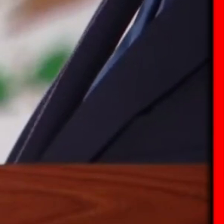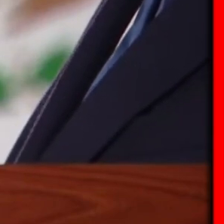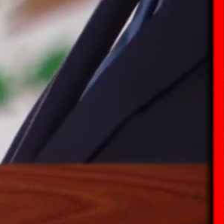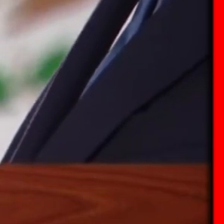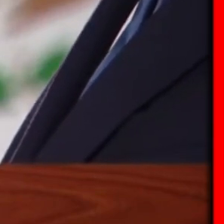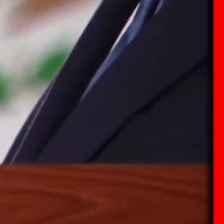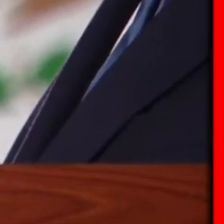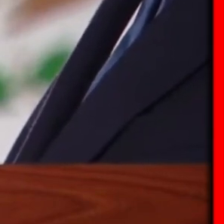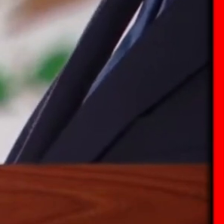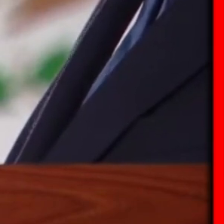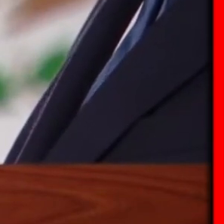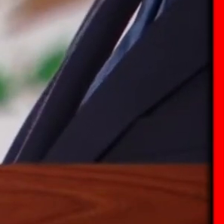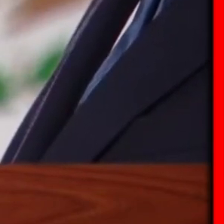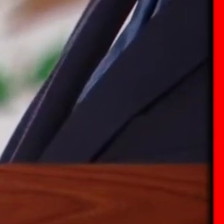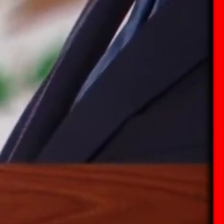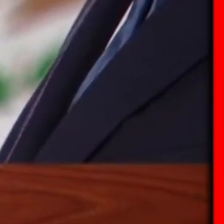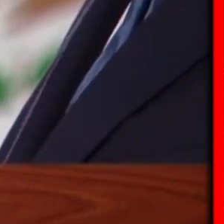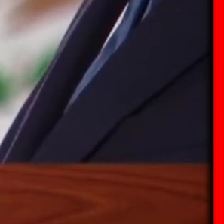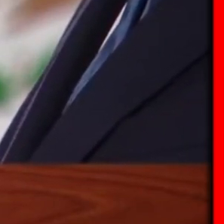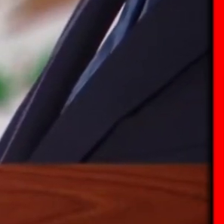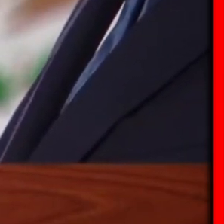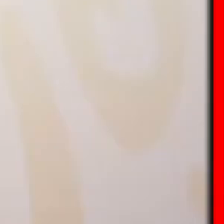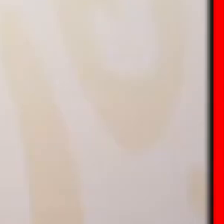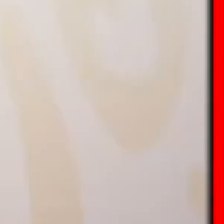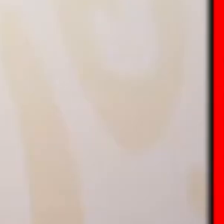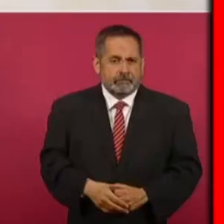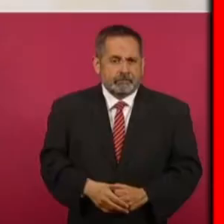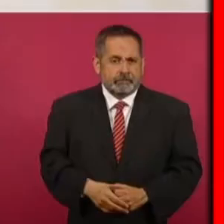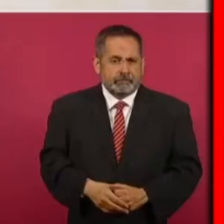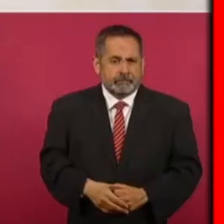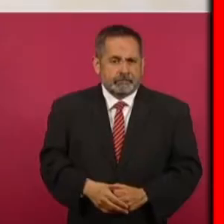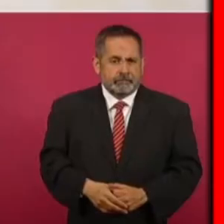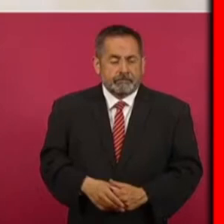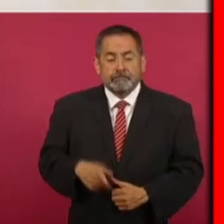fallece y tenía